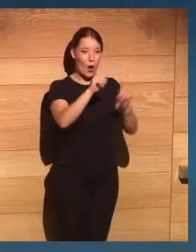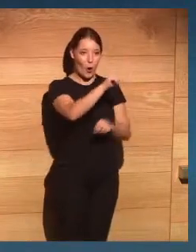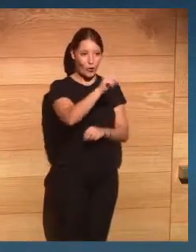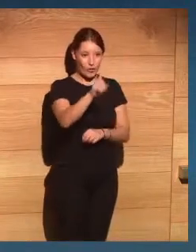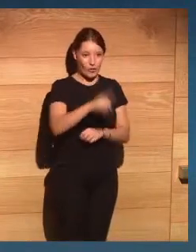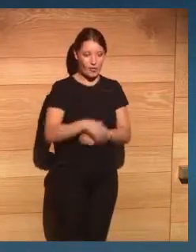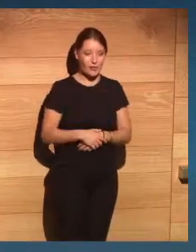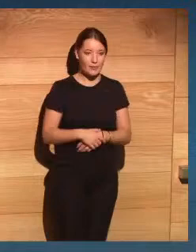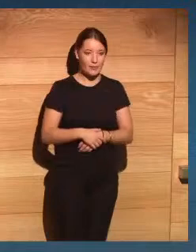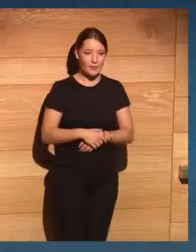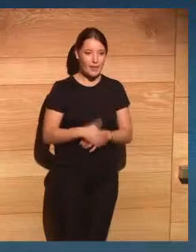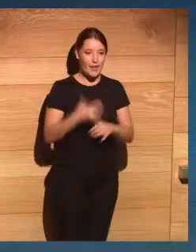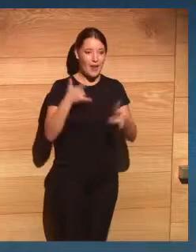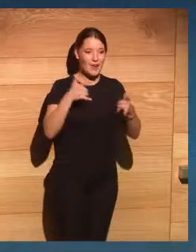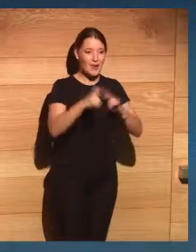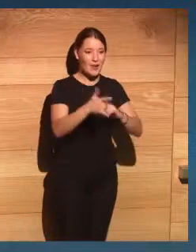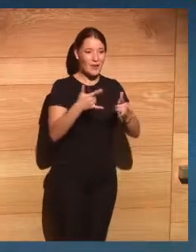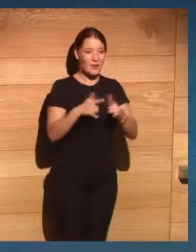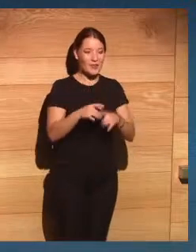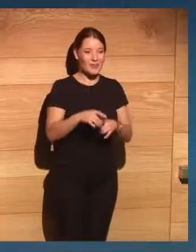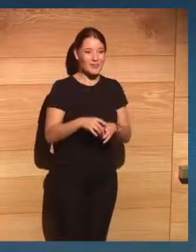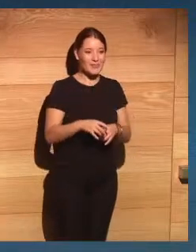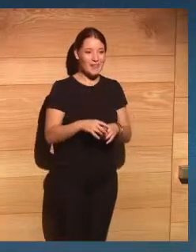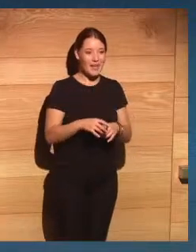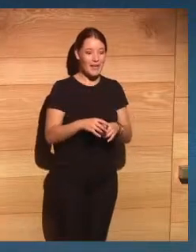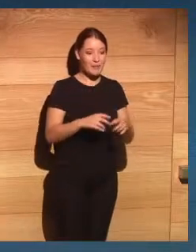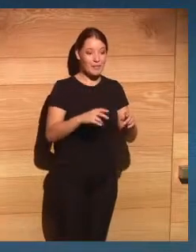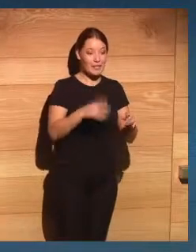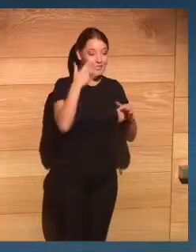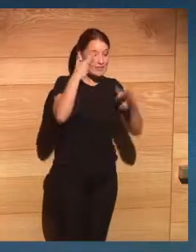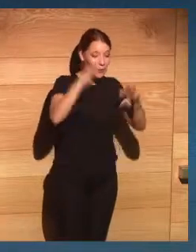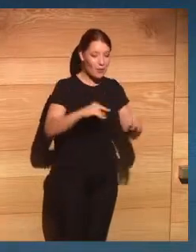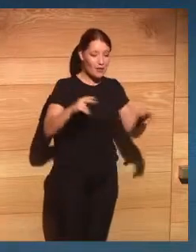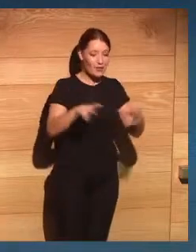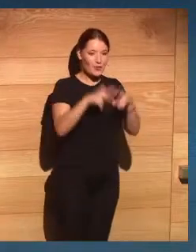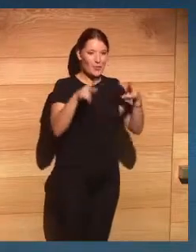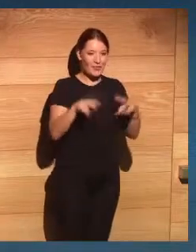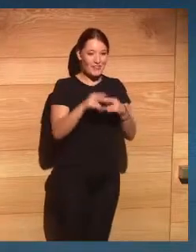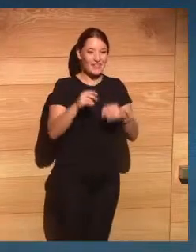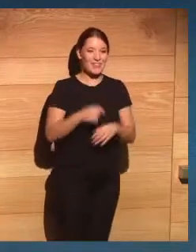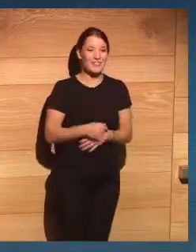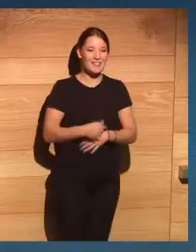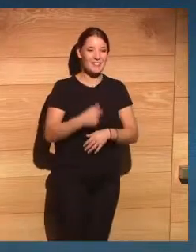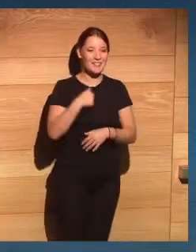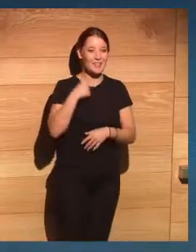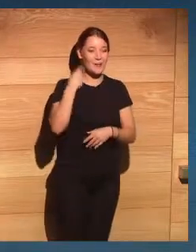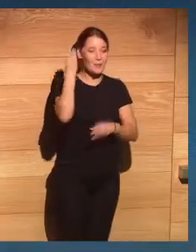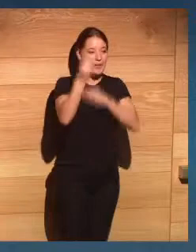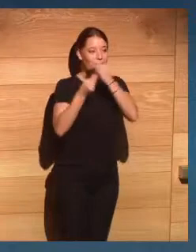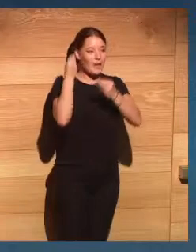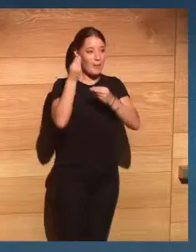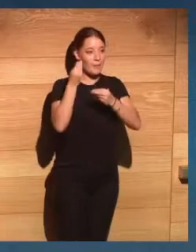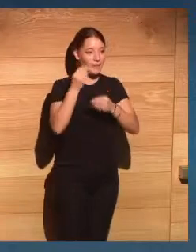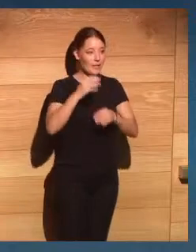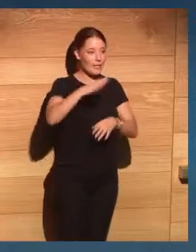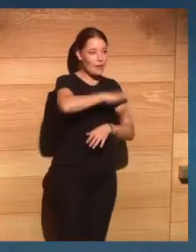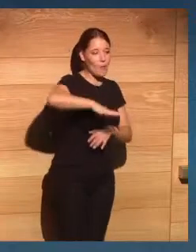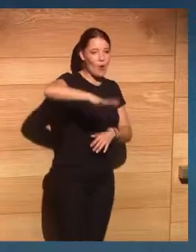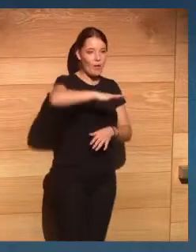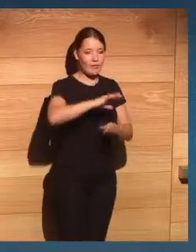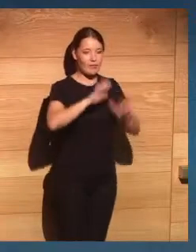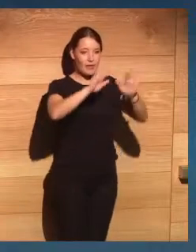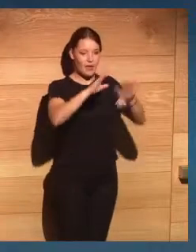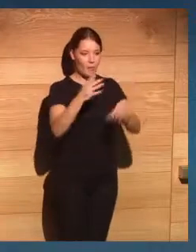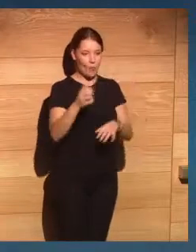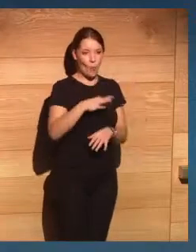a la seguridad social si de alguna manera van a cotizar es una reflexión que hago con 10 posibles escenarios son